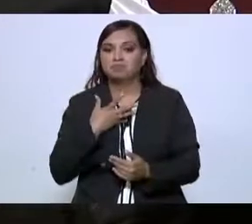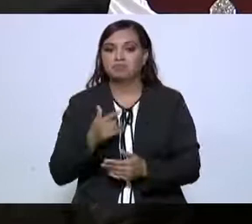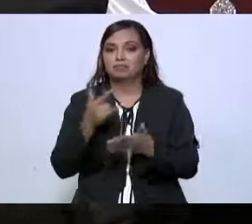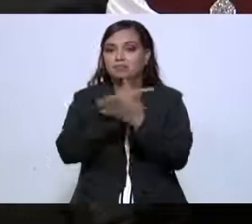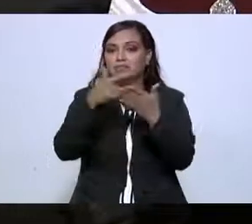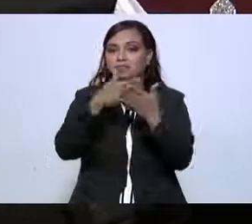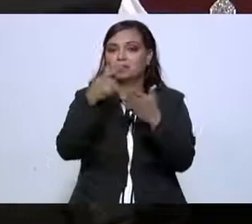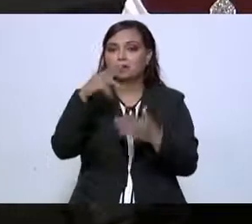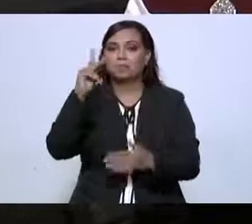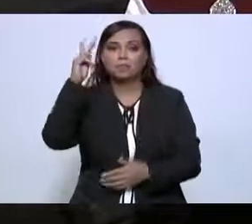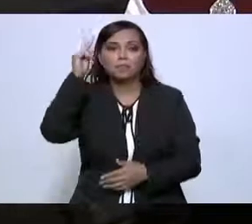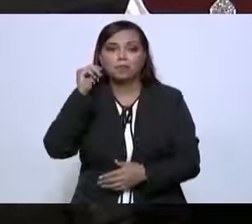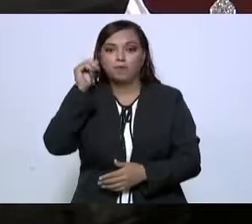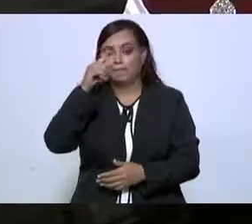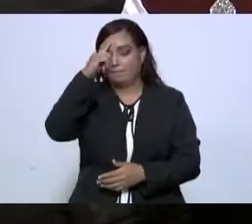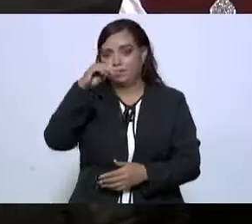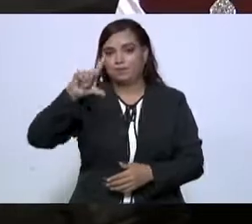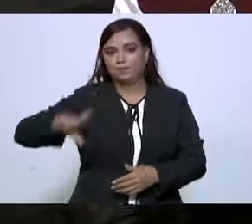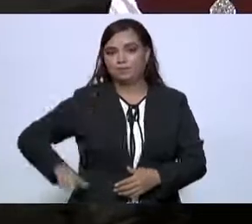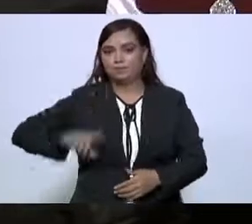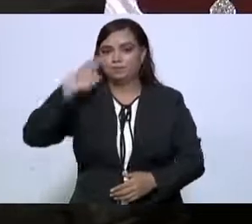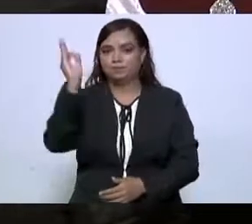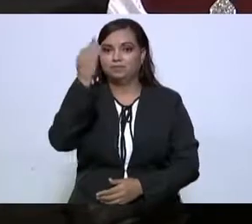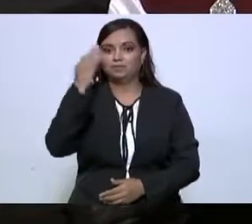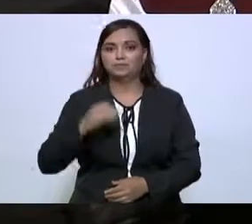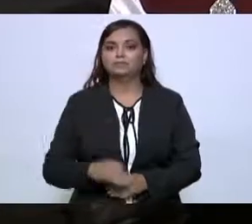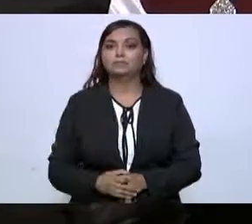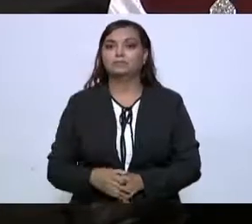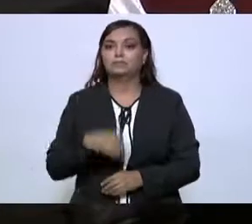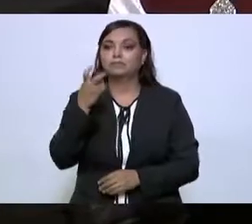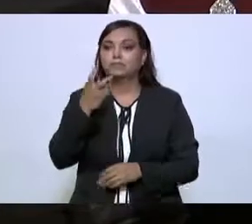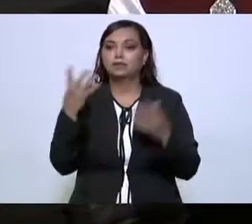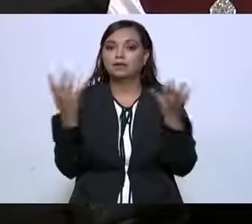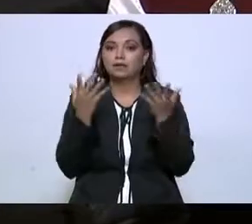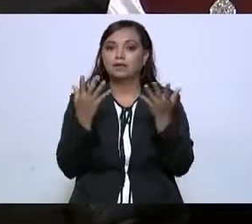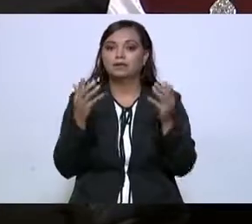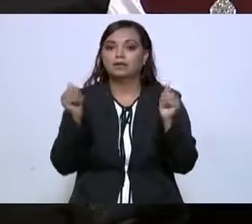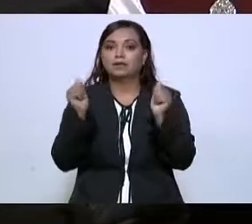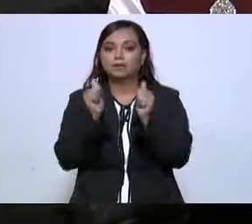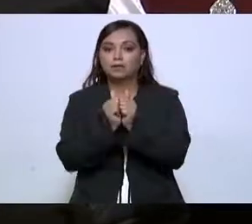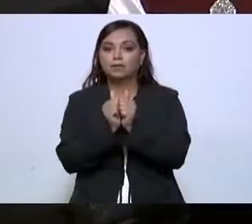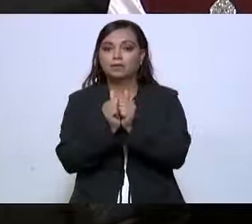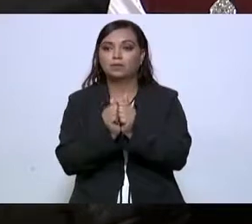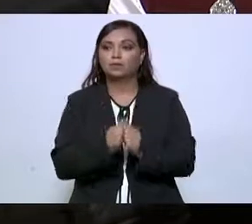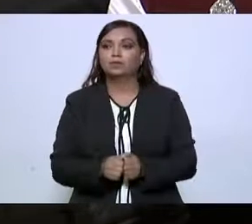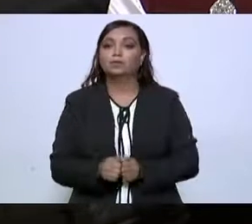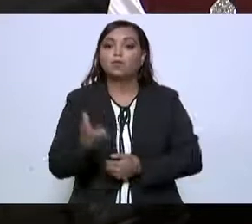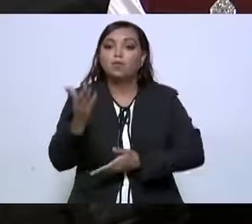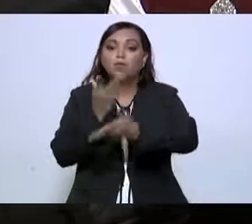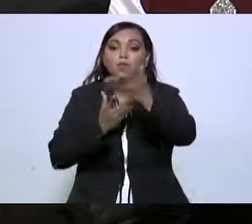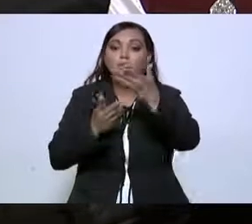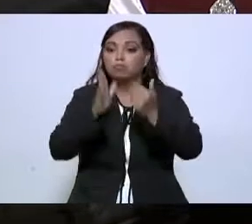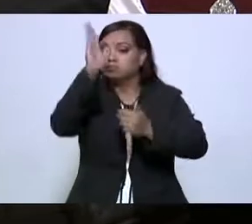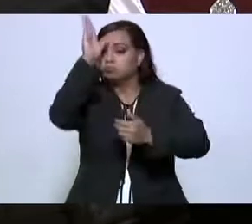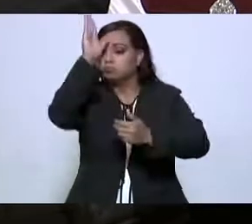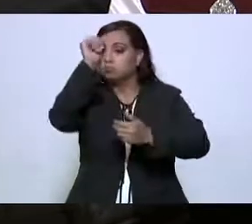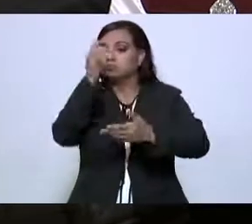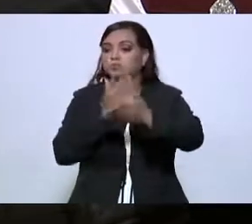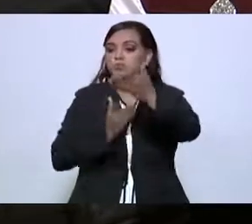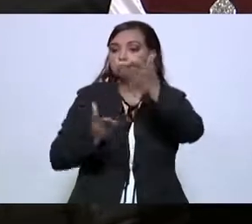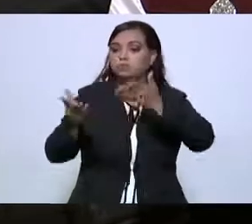por la pensión del gobierno federal. Esto lo realizaremos a través de un convenio de